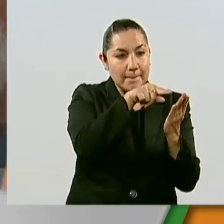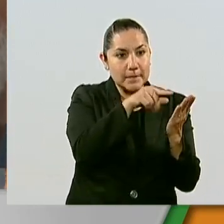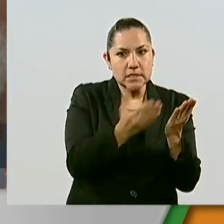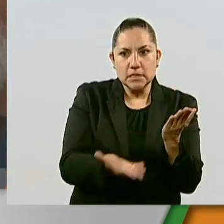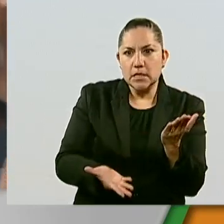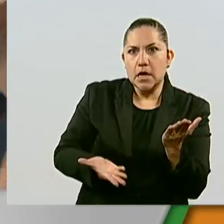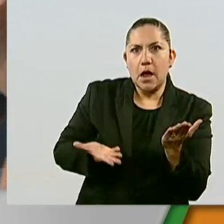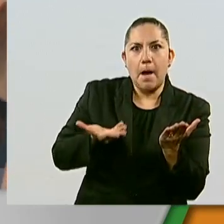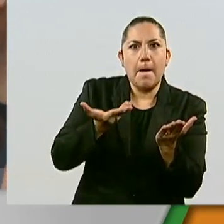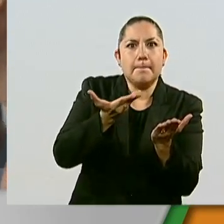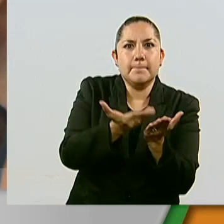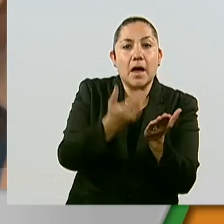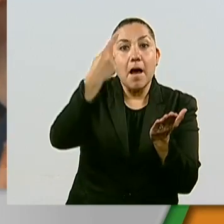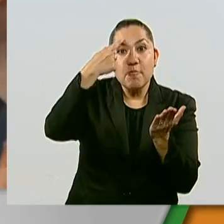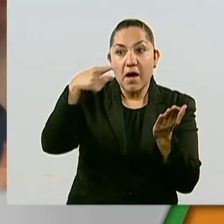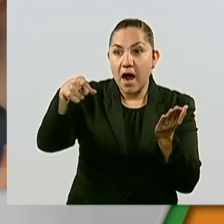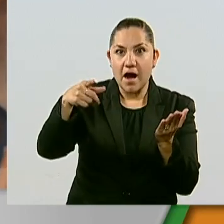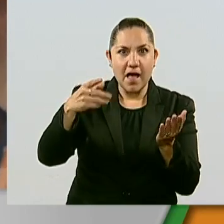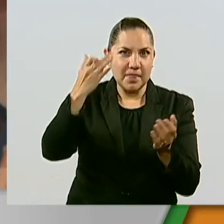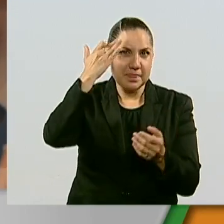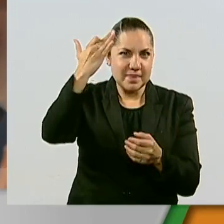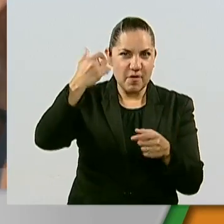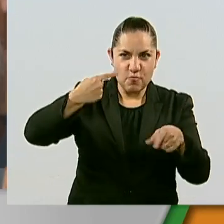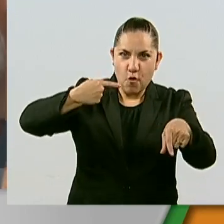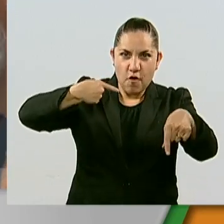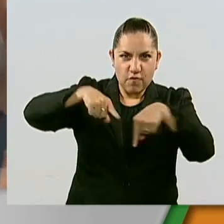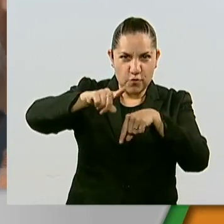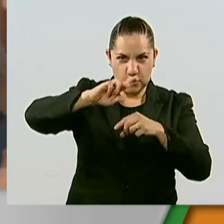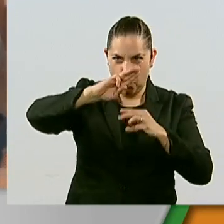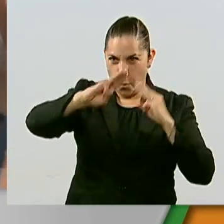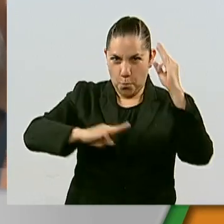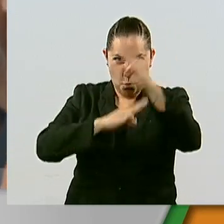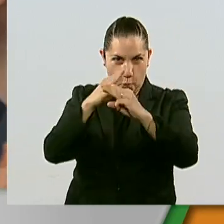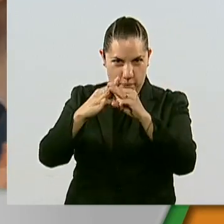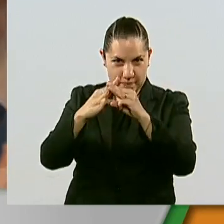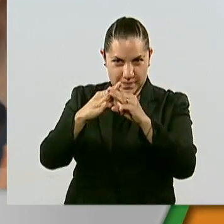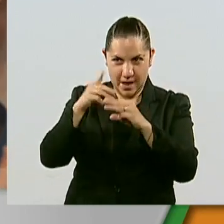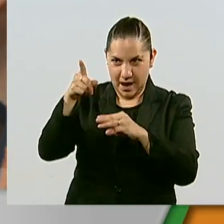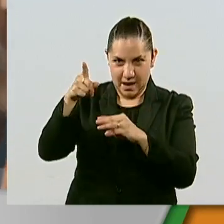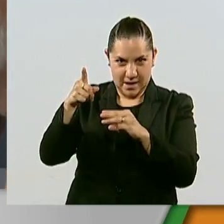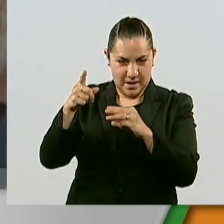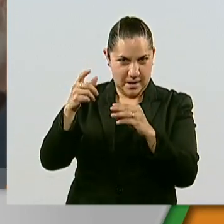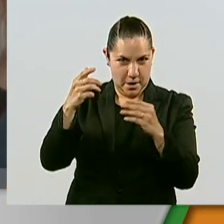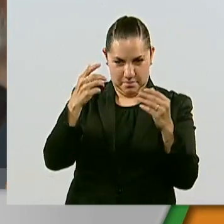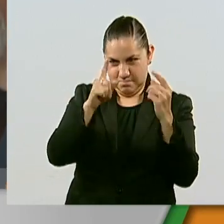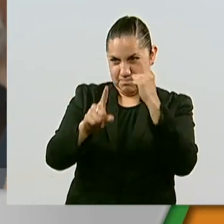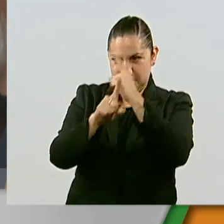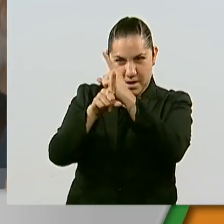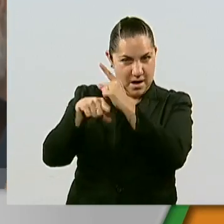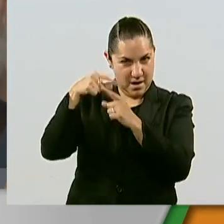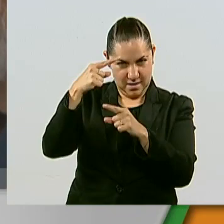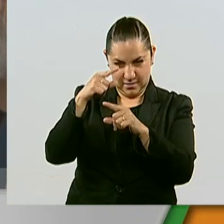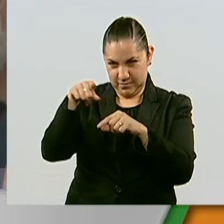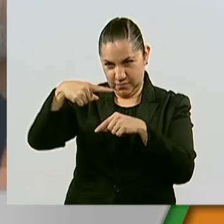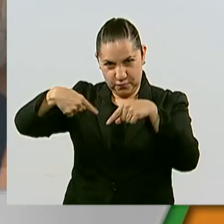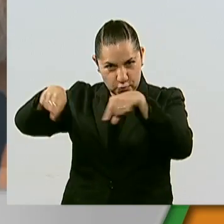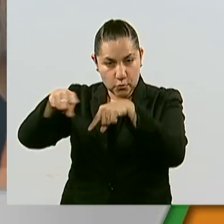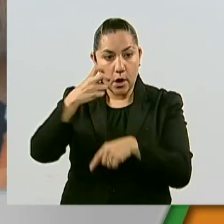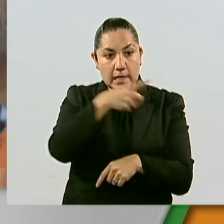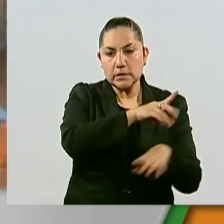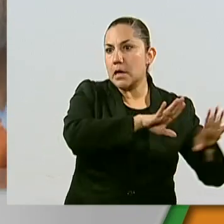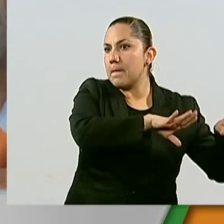Fútbol porque quieren ocultar la realidad. Es un proyecto que sí tiene cosas,